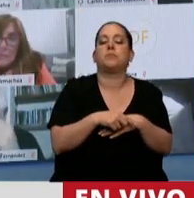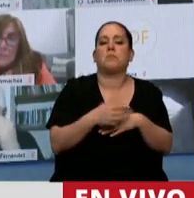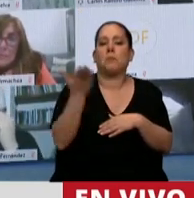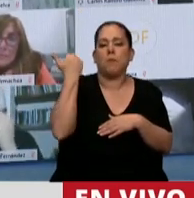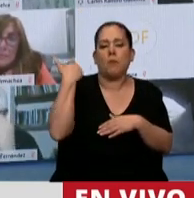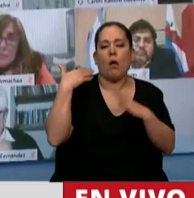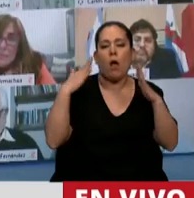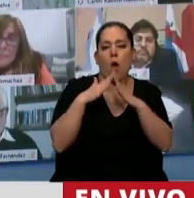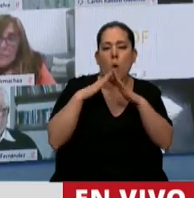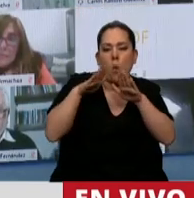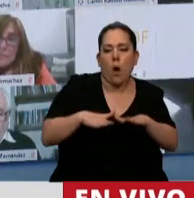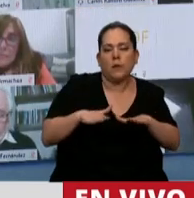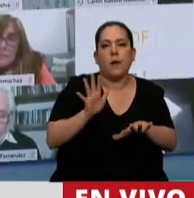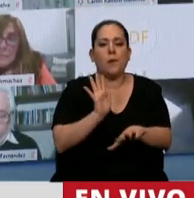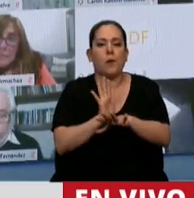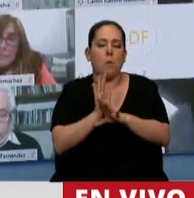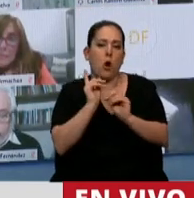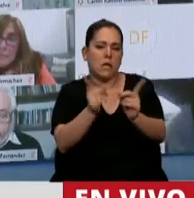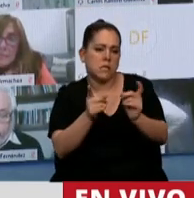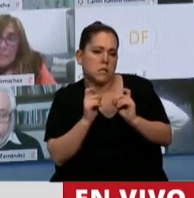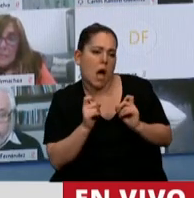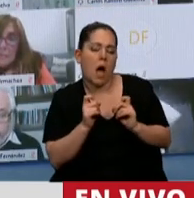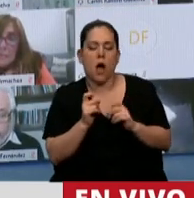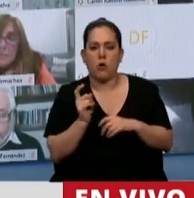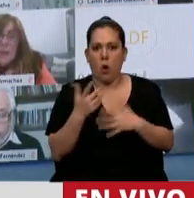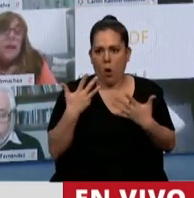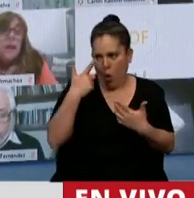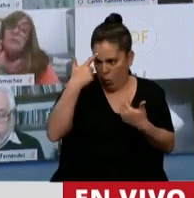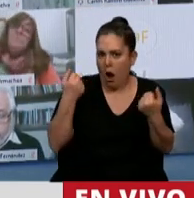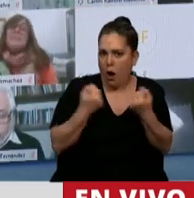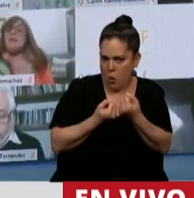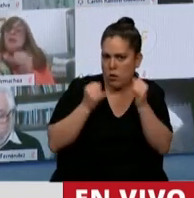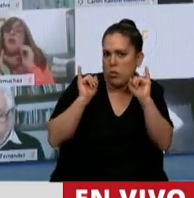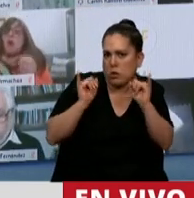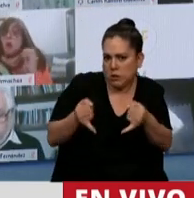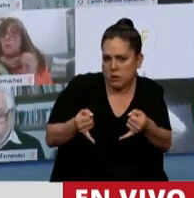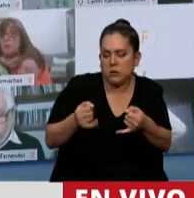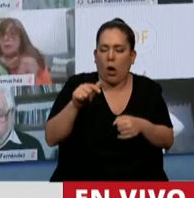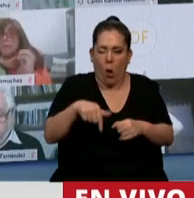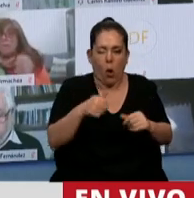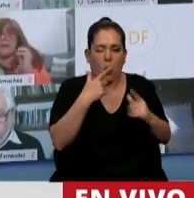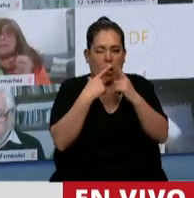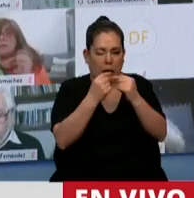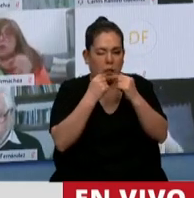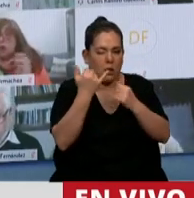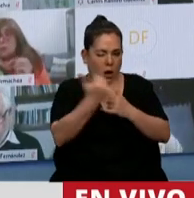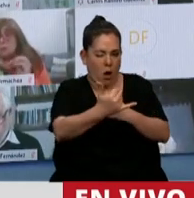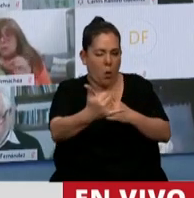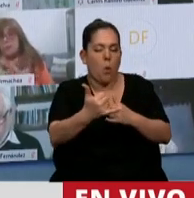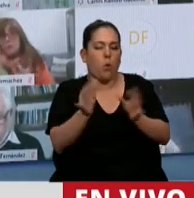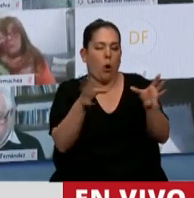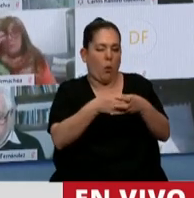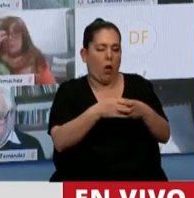se nos vendió como algo que era necesario y que lo compartimos. Hoy incluso hubo alguna crítica hacia el presidente del